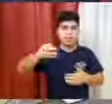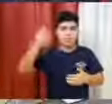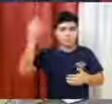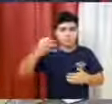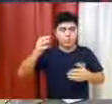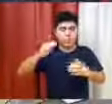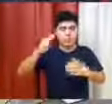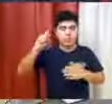Gracias, señora Presidenta.